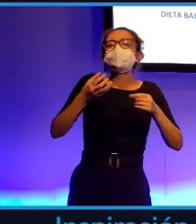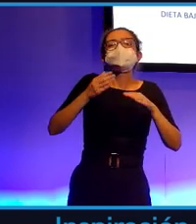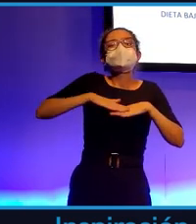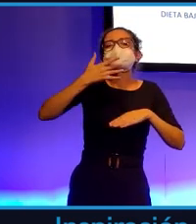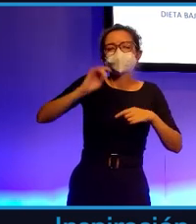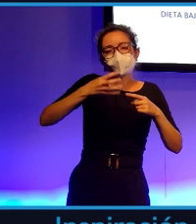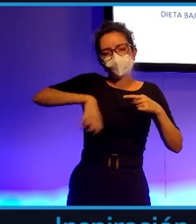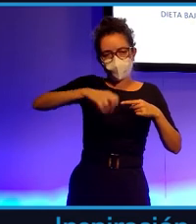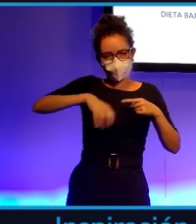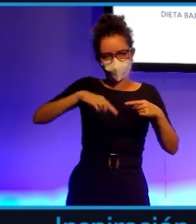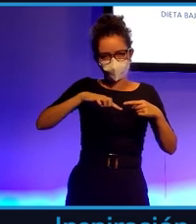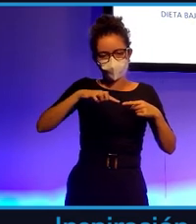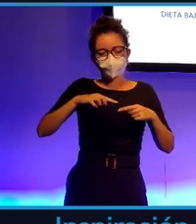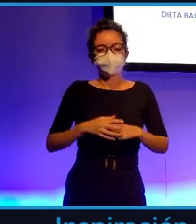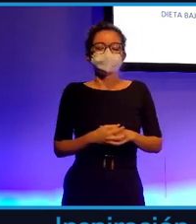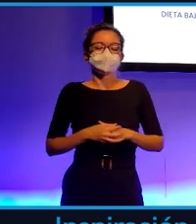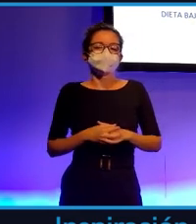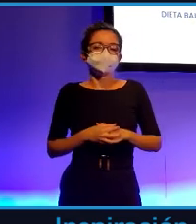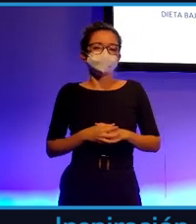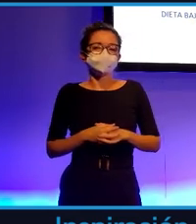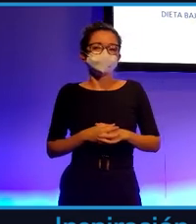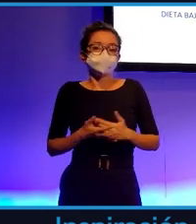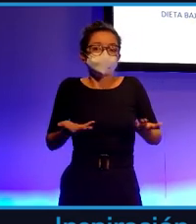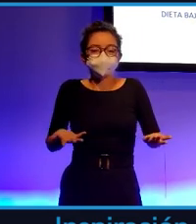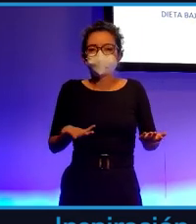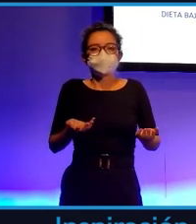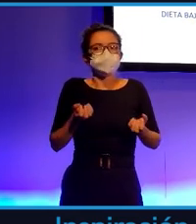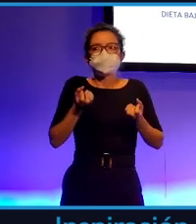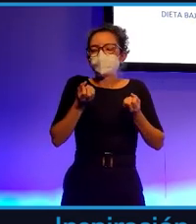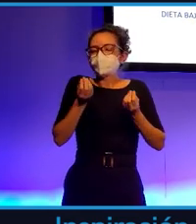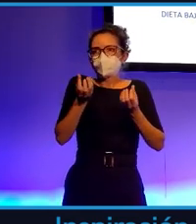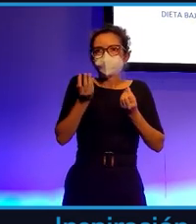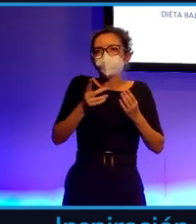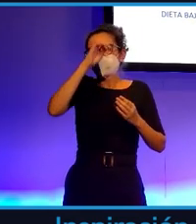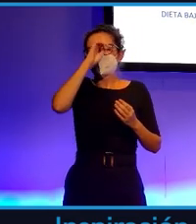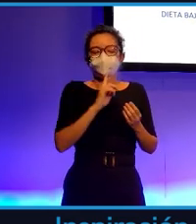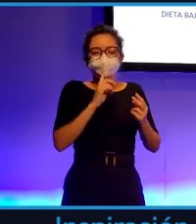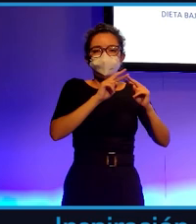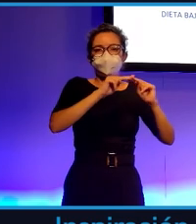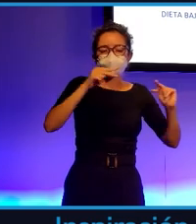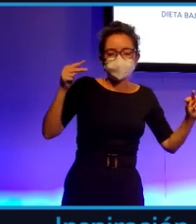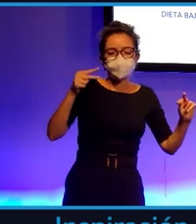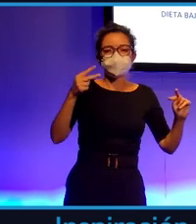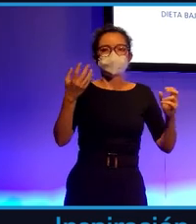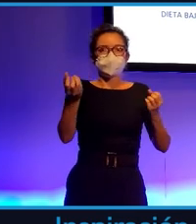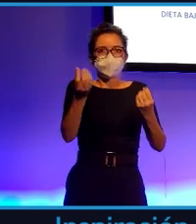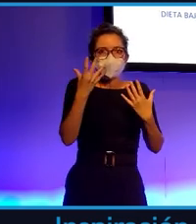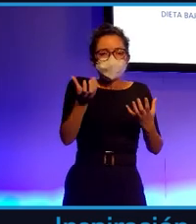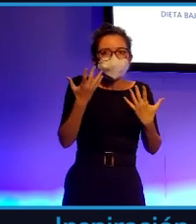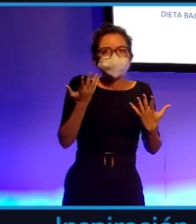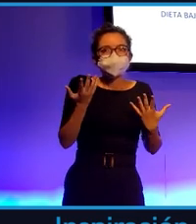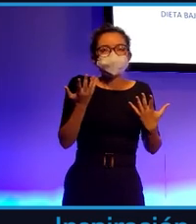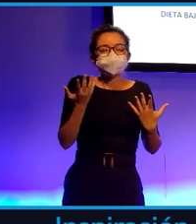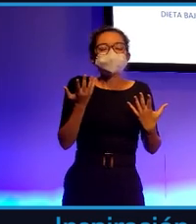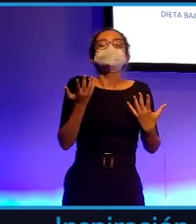Y todo esto, todo este paradigma de tanta información, los perfiles genéticos y qué pasa con todo esto